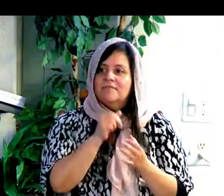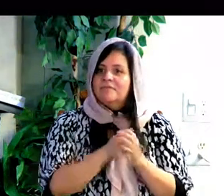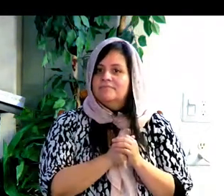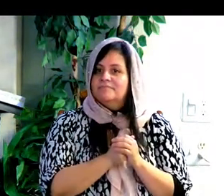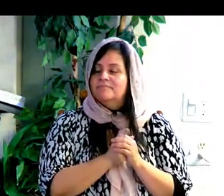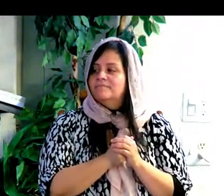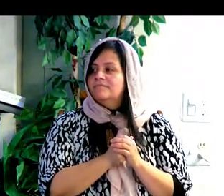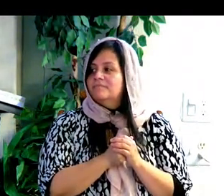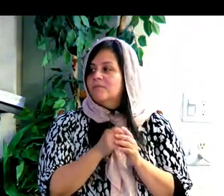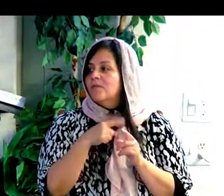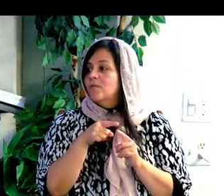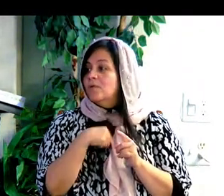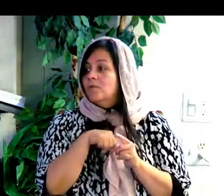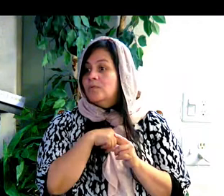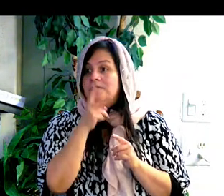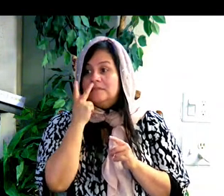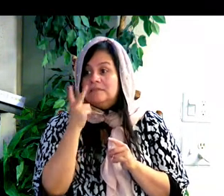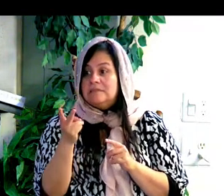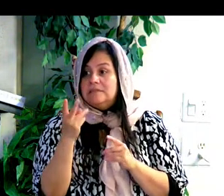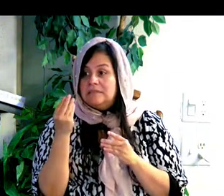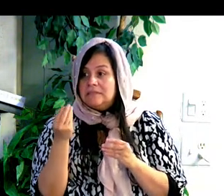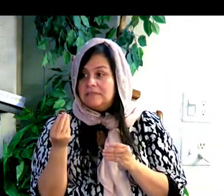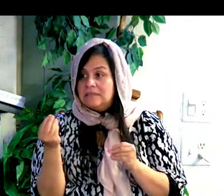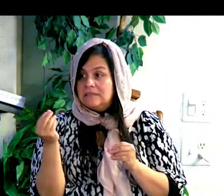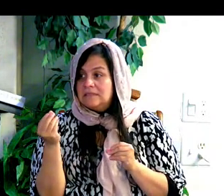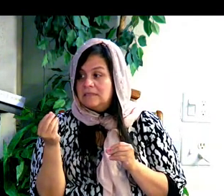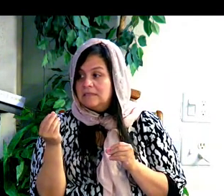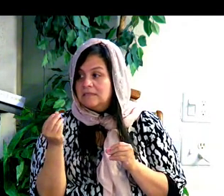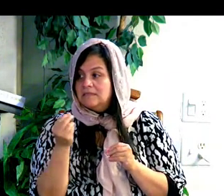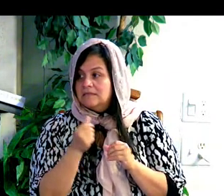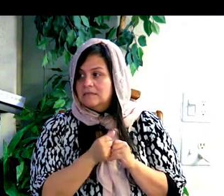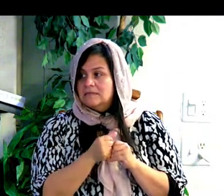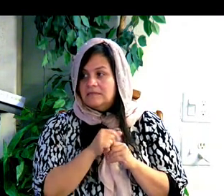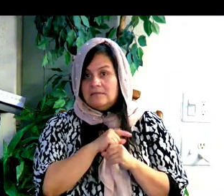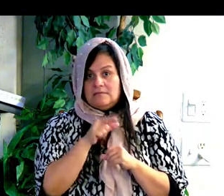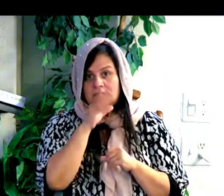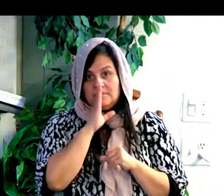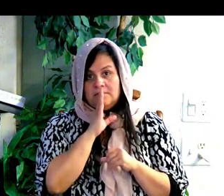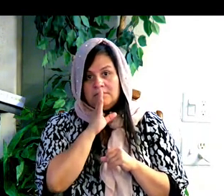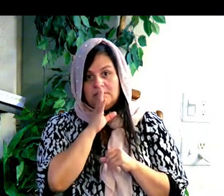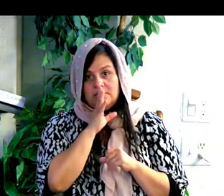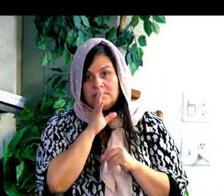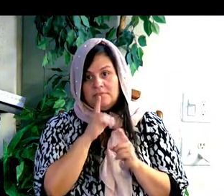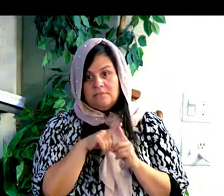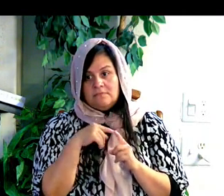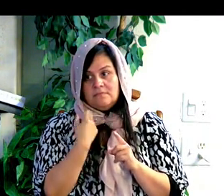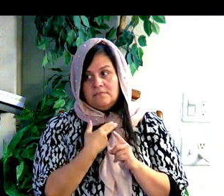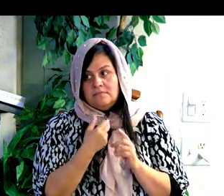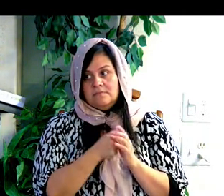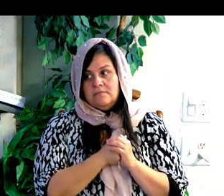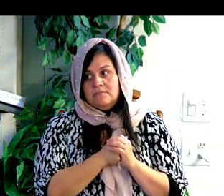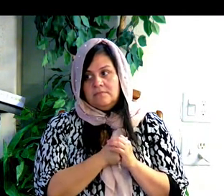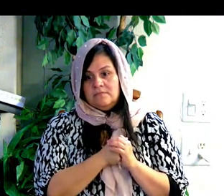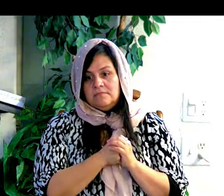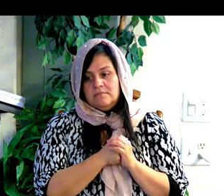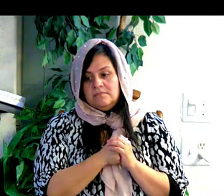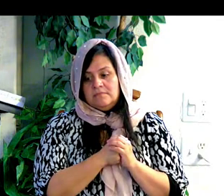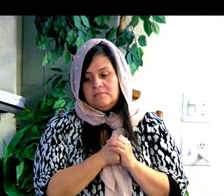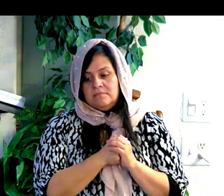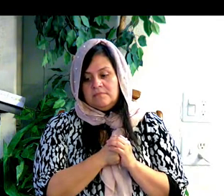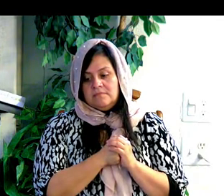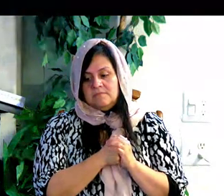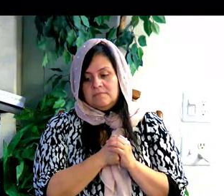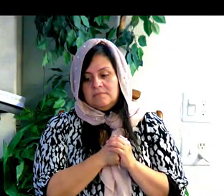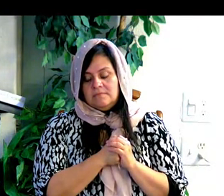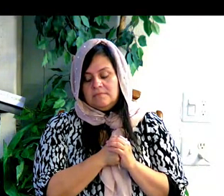vemos la mano sanadora de nuestro Señor,